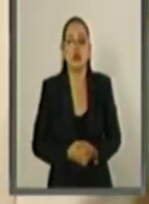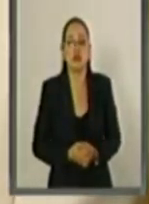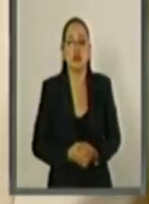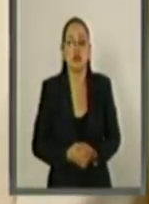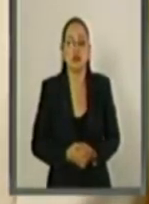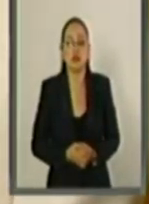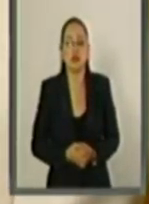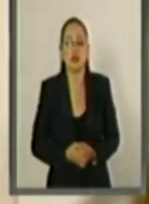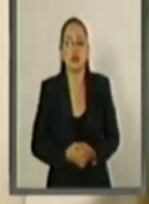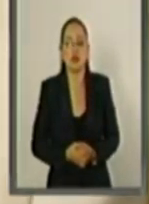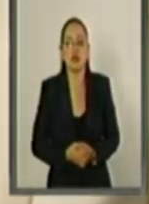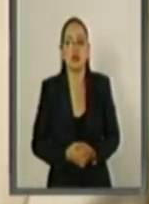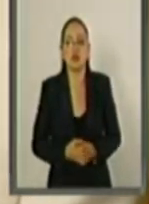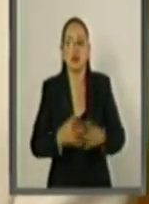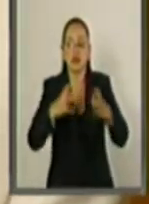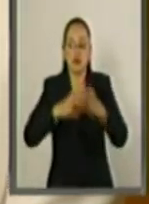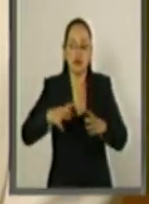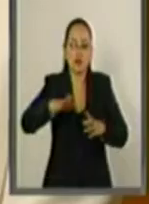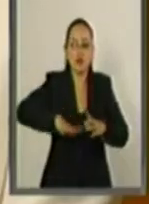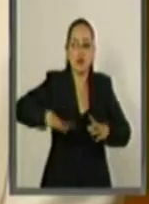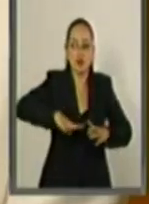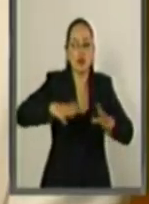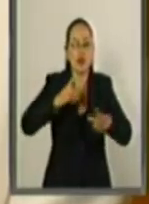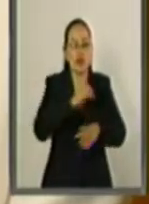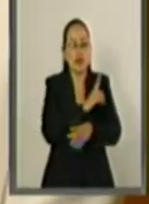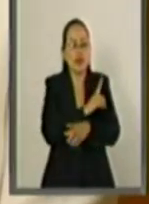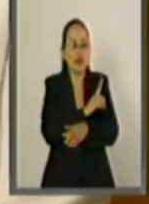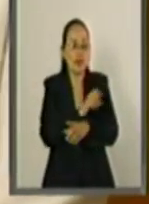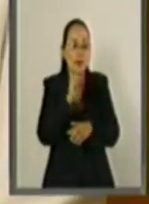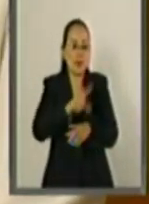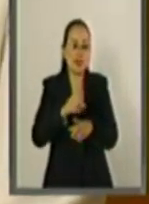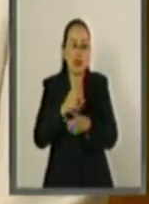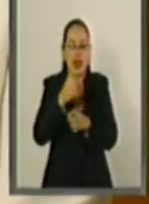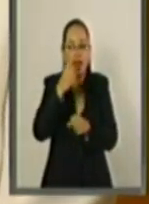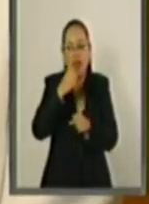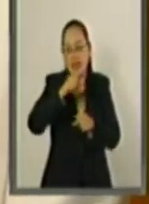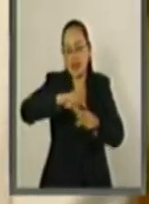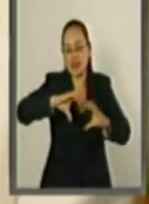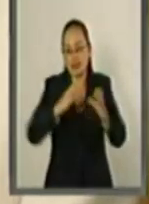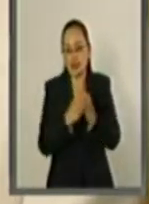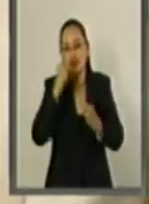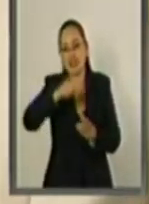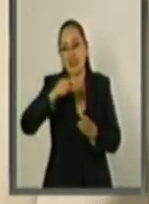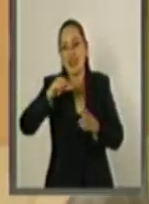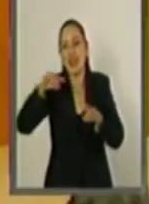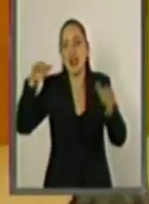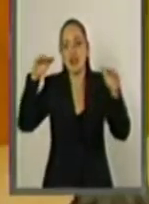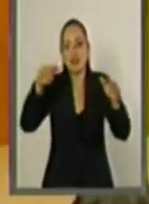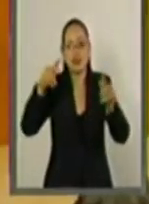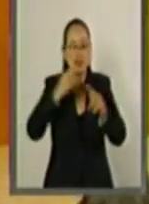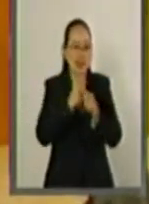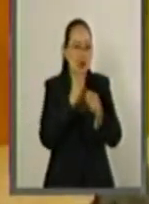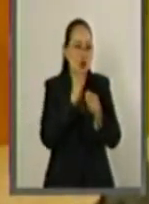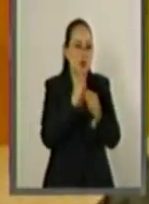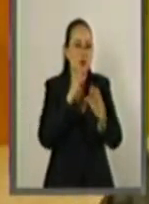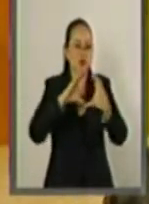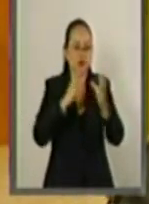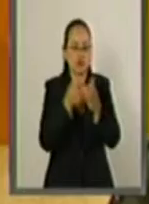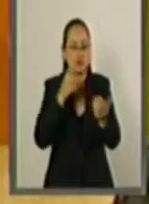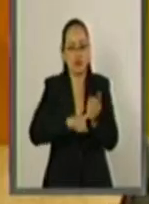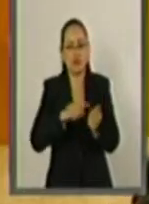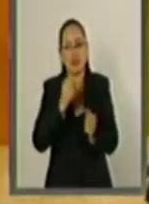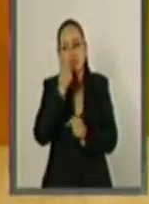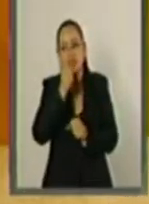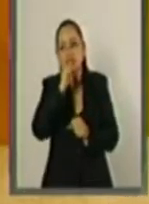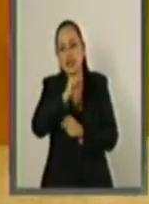el área de la Dirección de Aeronáutica Civil de la Secretaría de Comunicaciones y Transportes, la Secretaría de